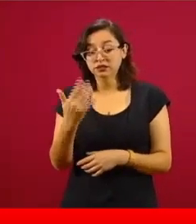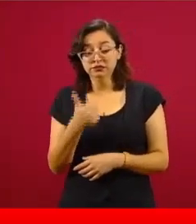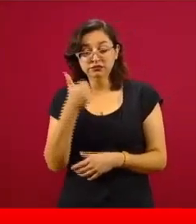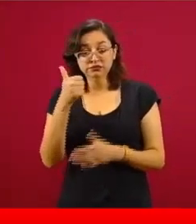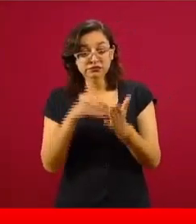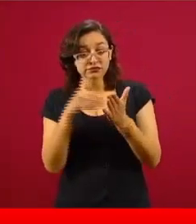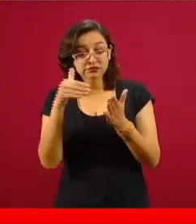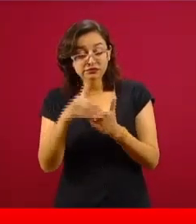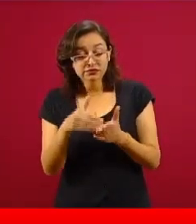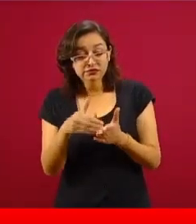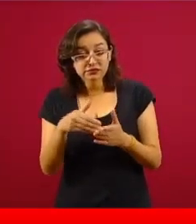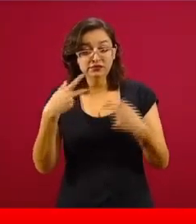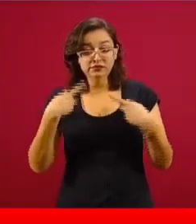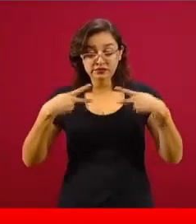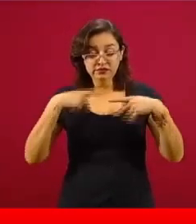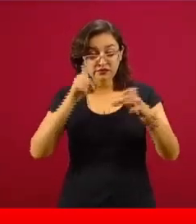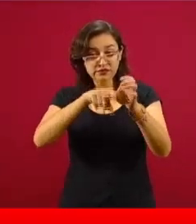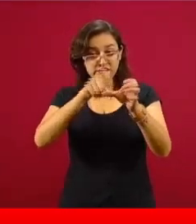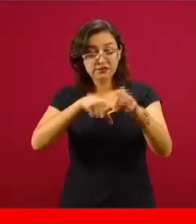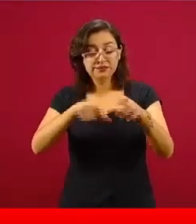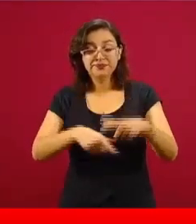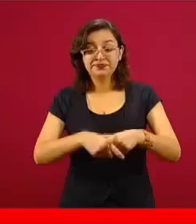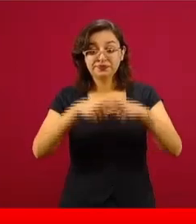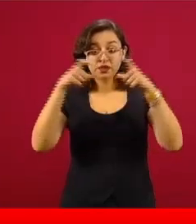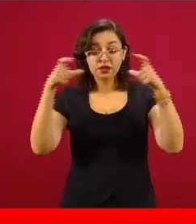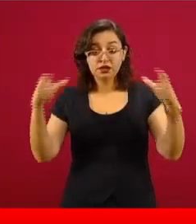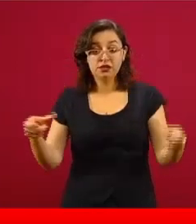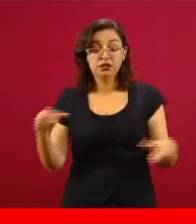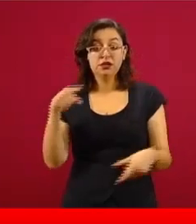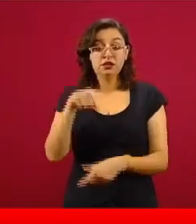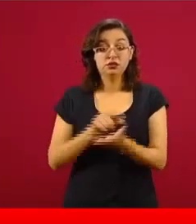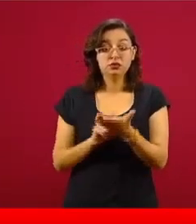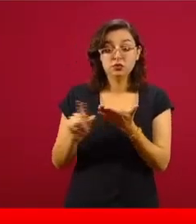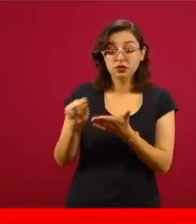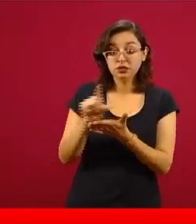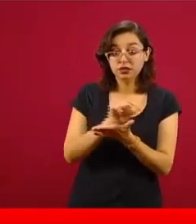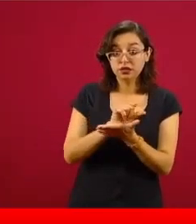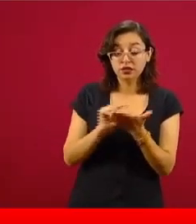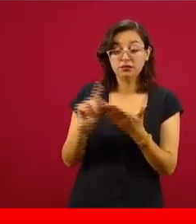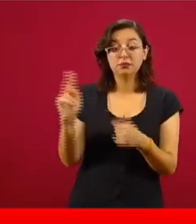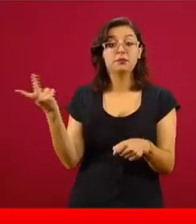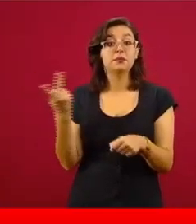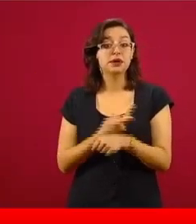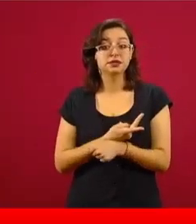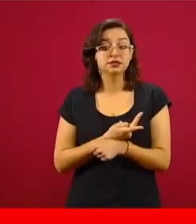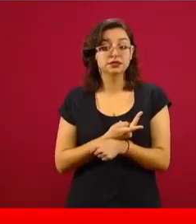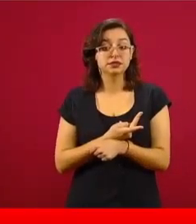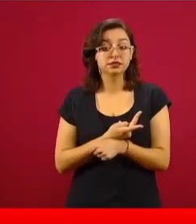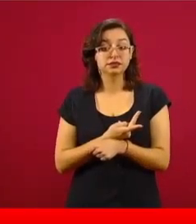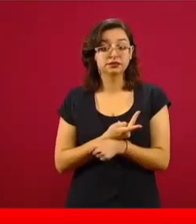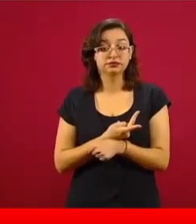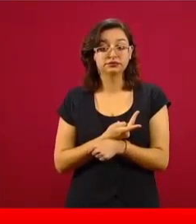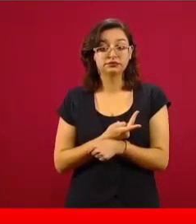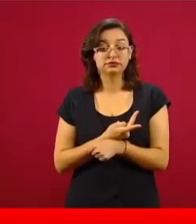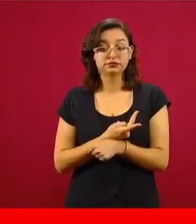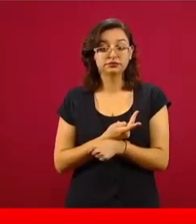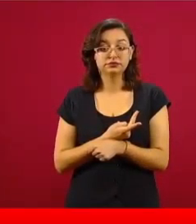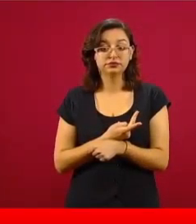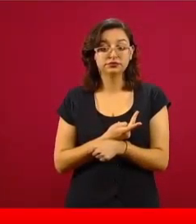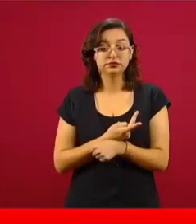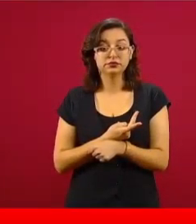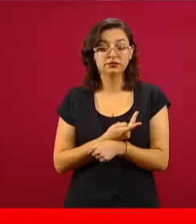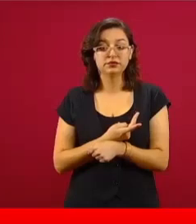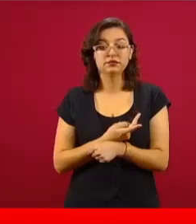mundo. Y en Twitter, sobre todo, lo que ha habido es una